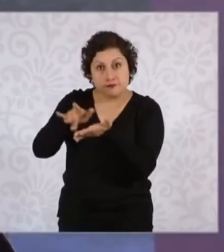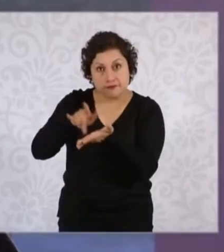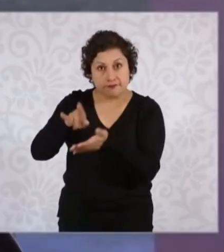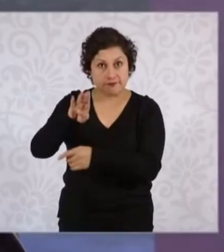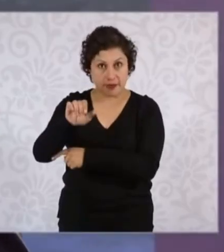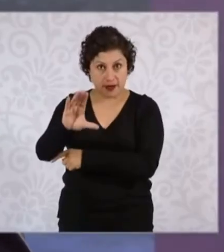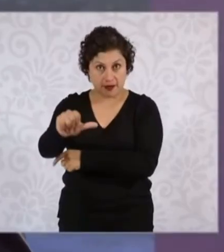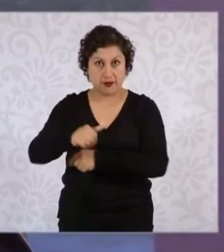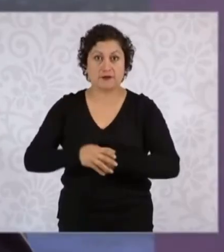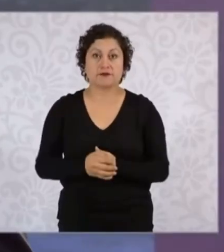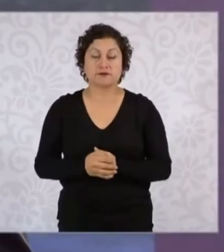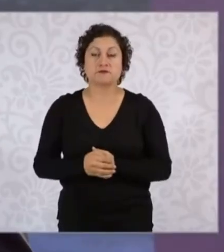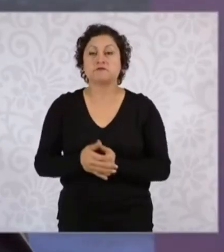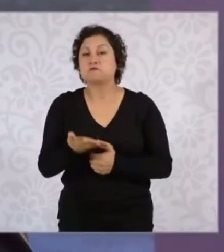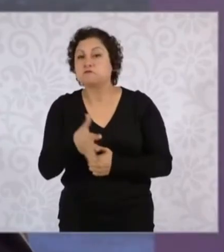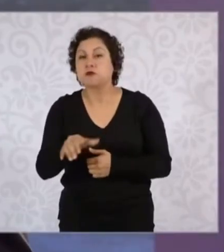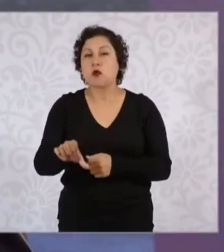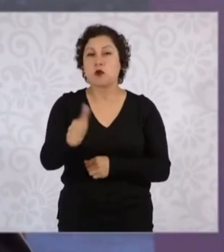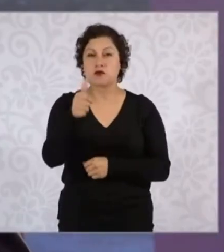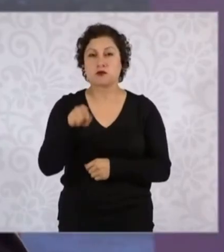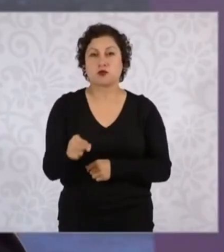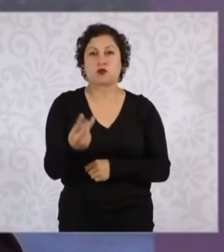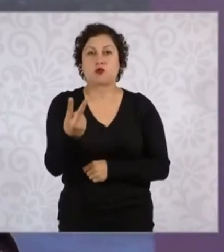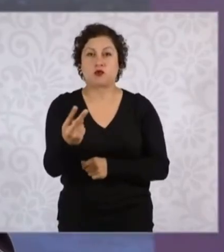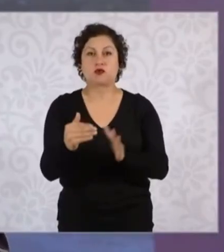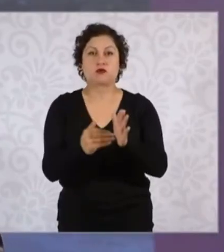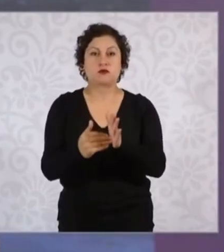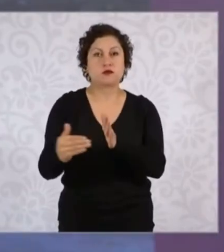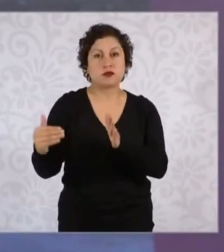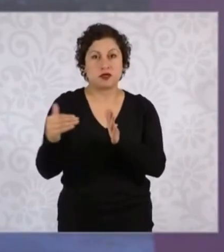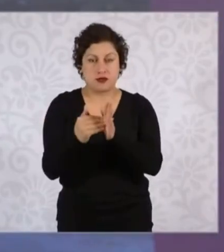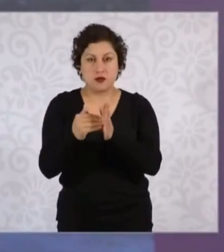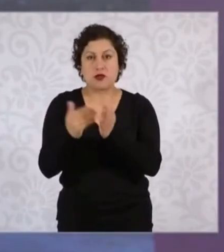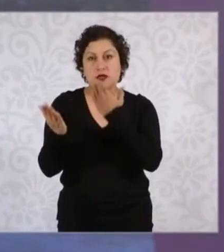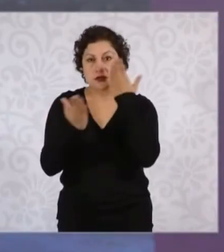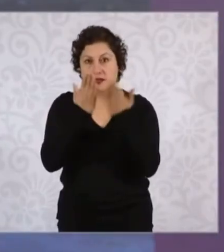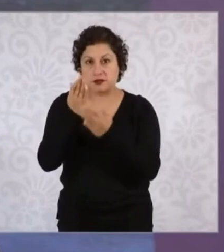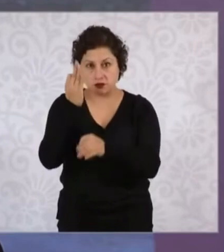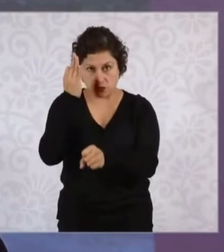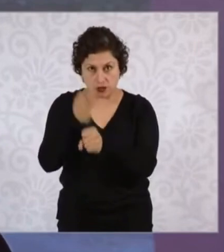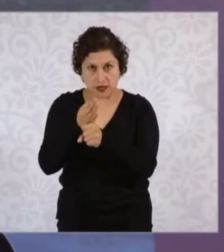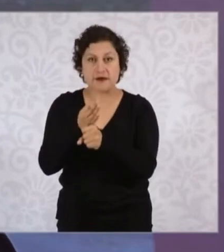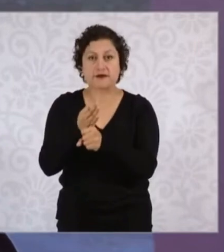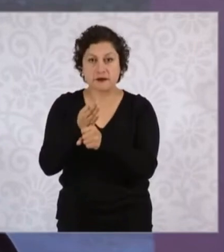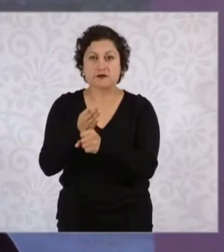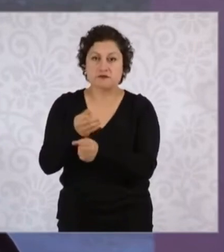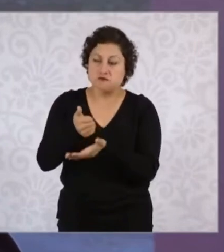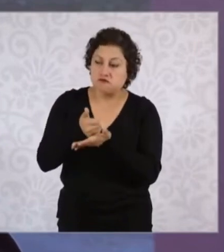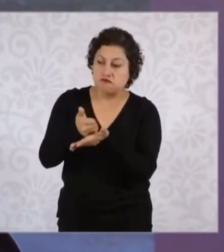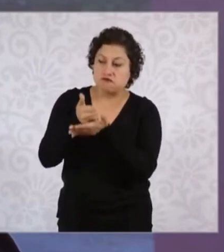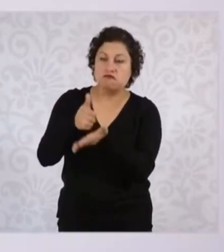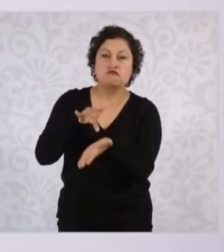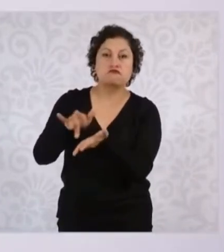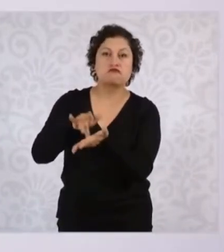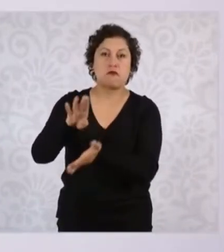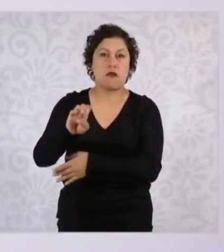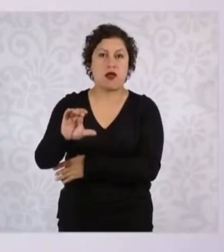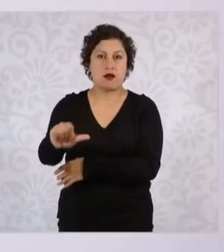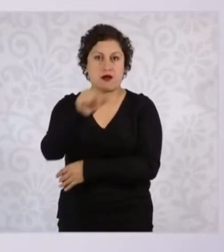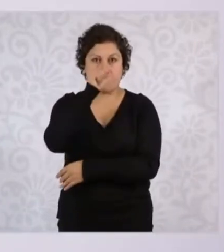total de 11.2 millones de estudiantes que recibían una beca.